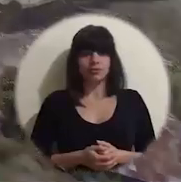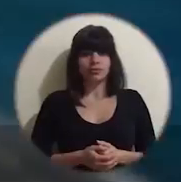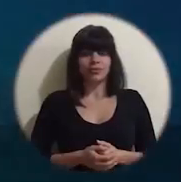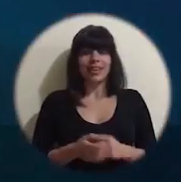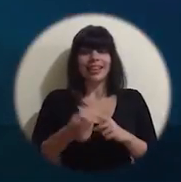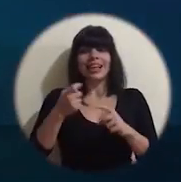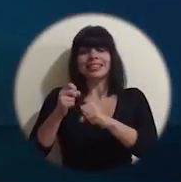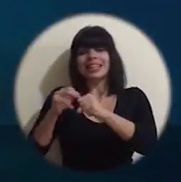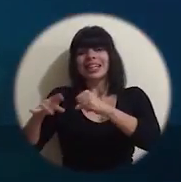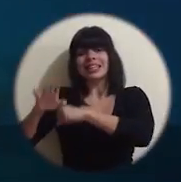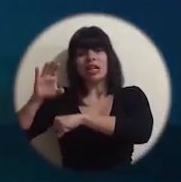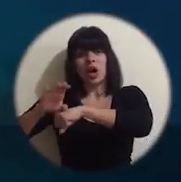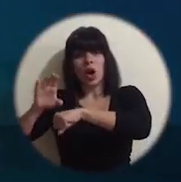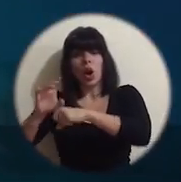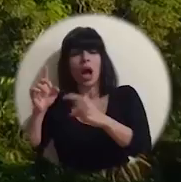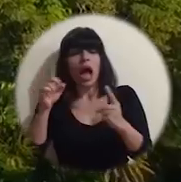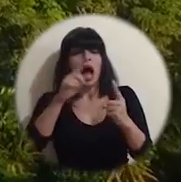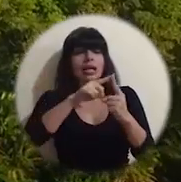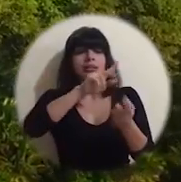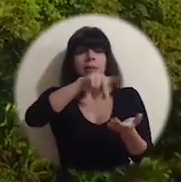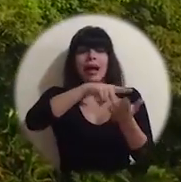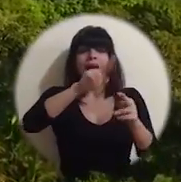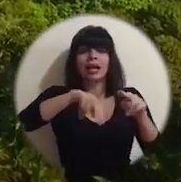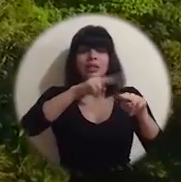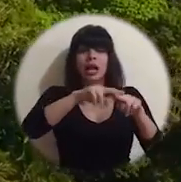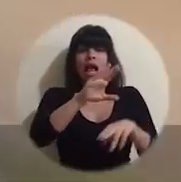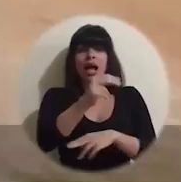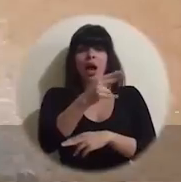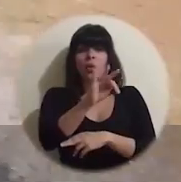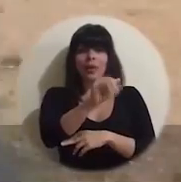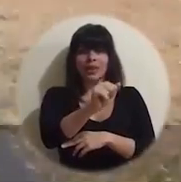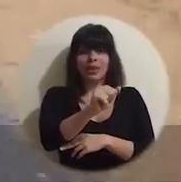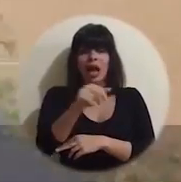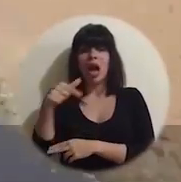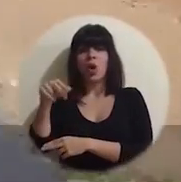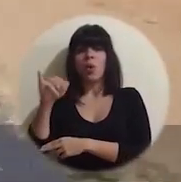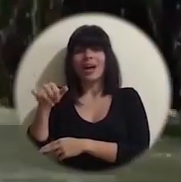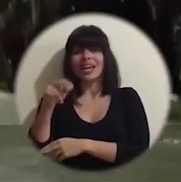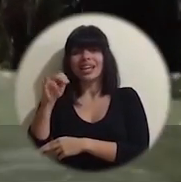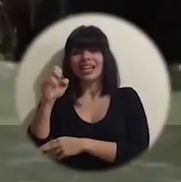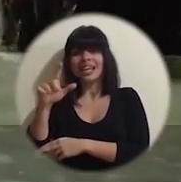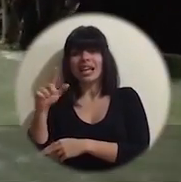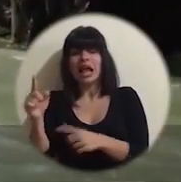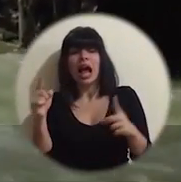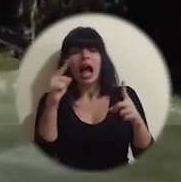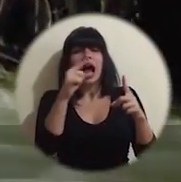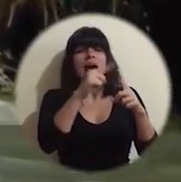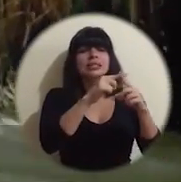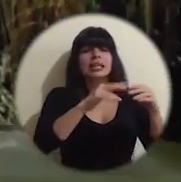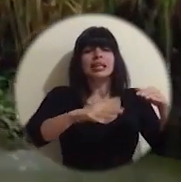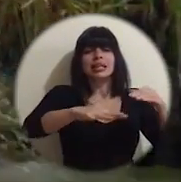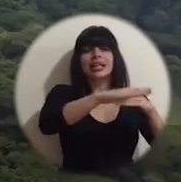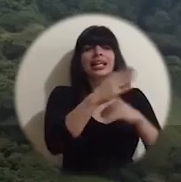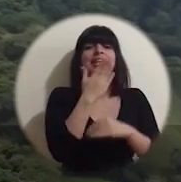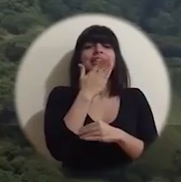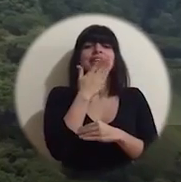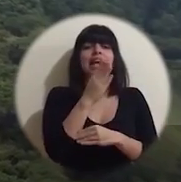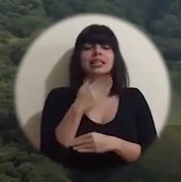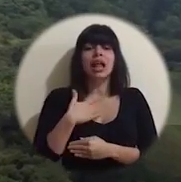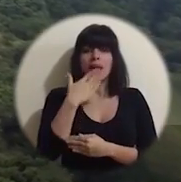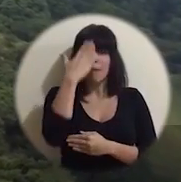Desde la isla del Coco hasta el Parque Nacional de Cahuita, de Coajiniquil a los territorios indígenas de Talamanca,